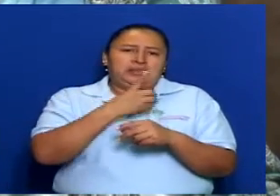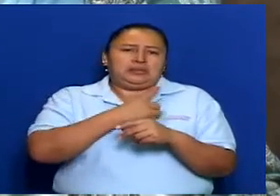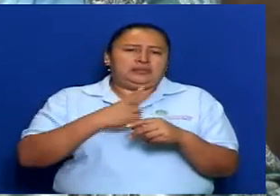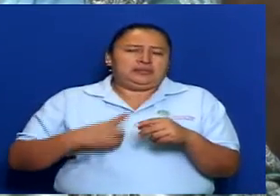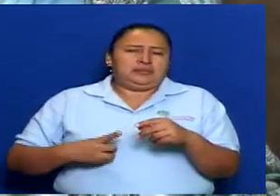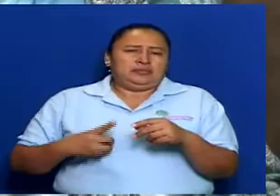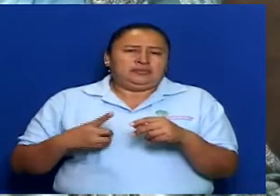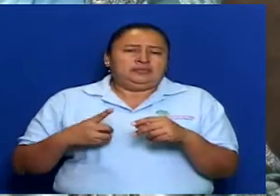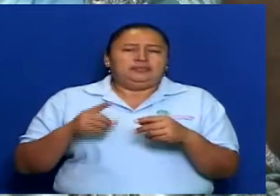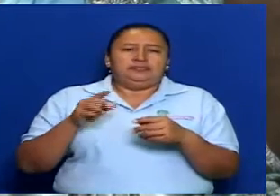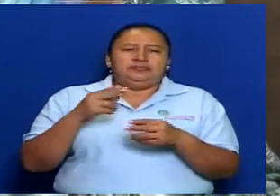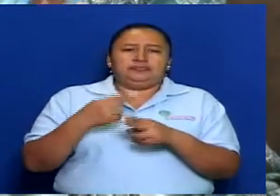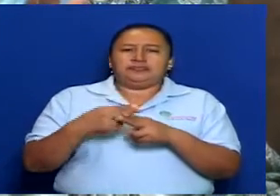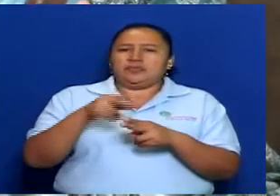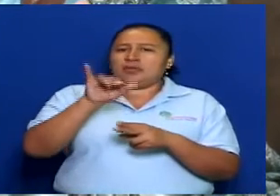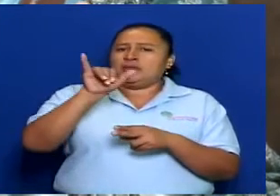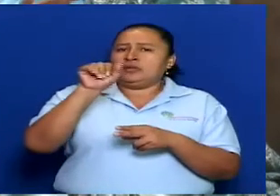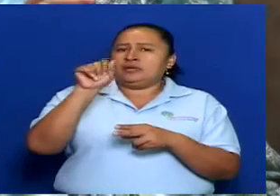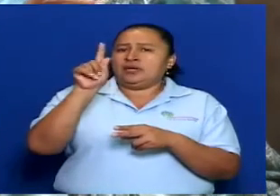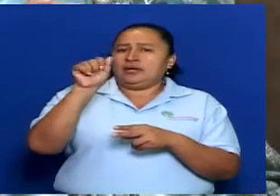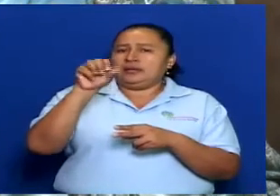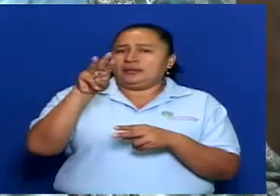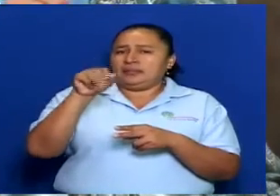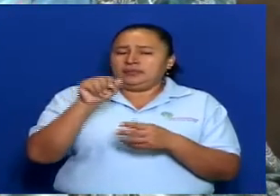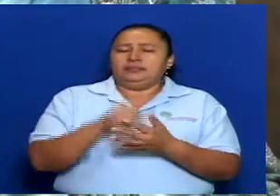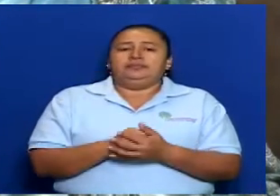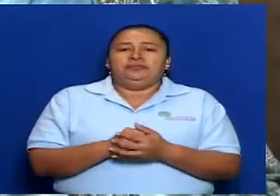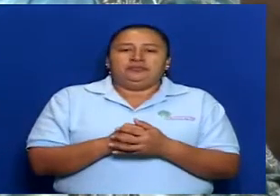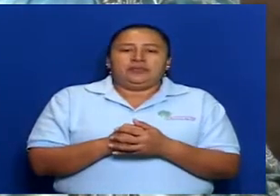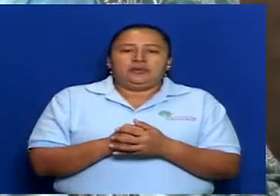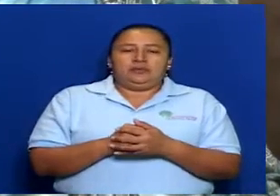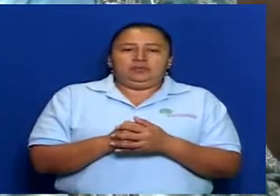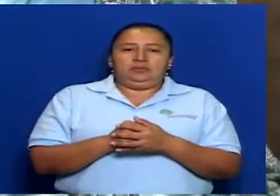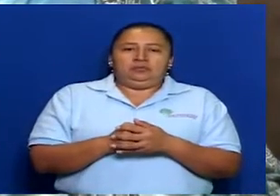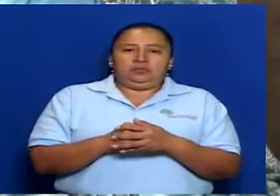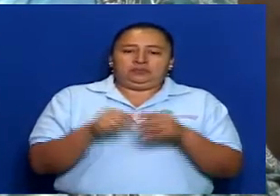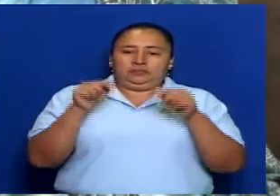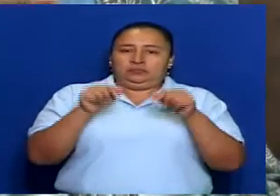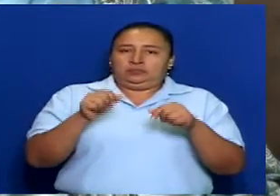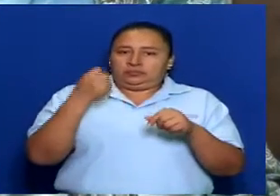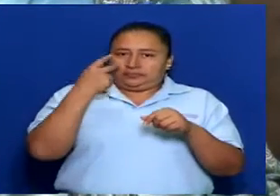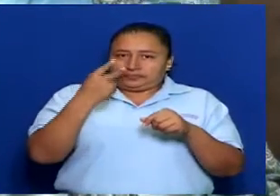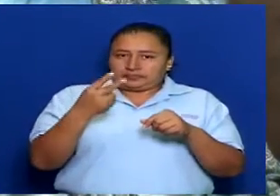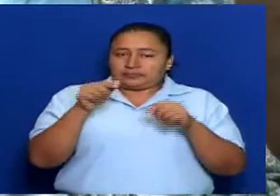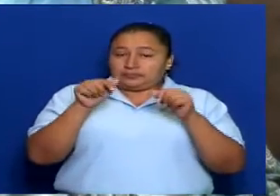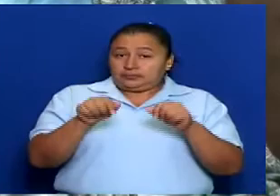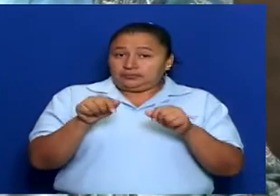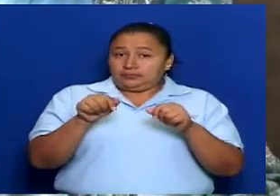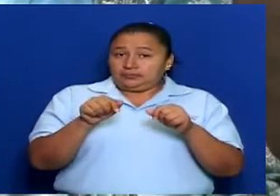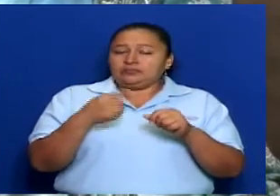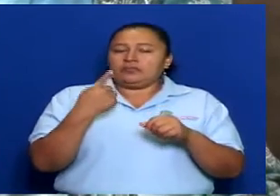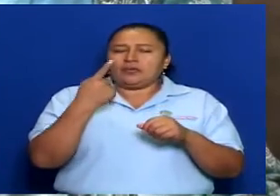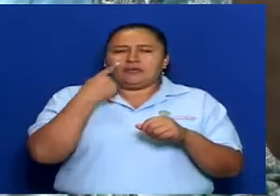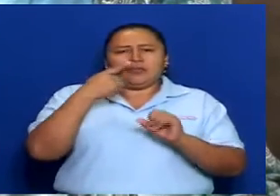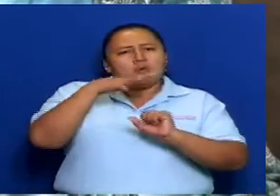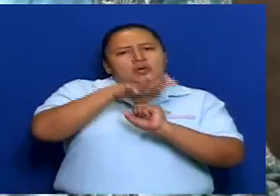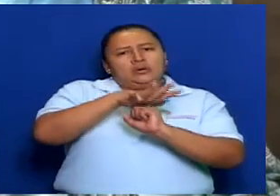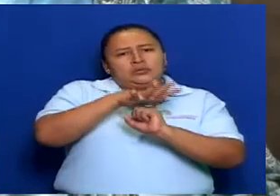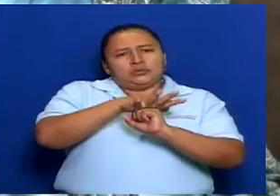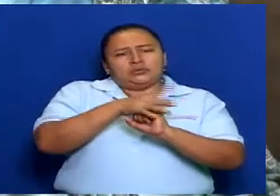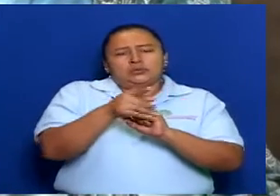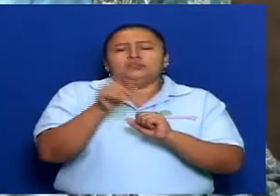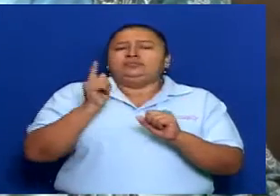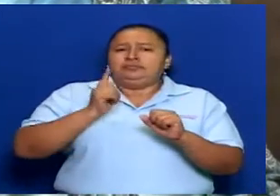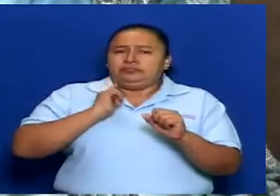Yátama. Entonces, ya vemos que es una comisión que